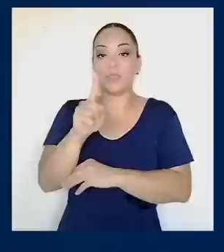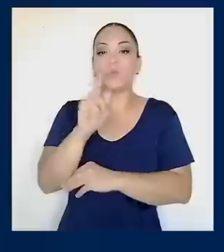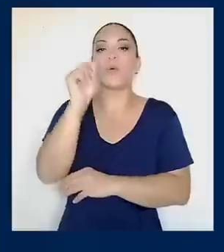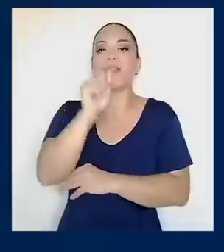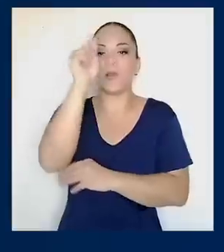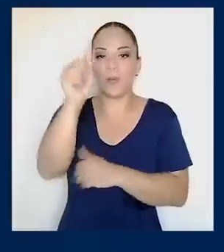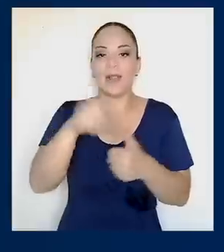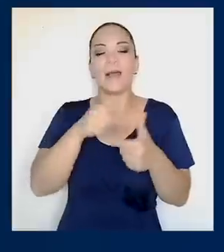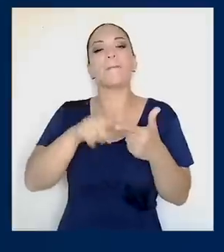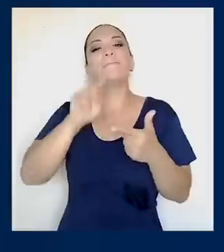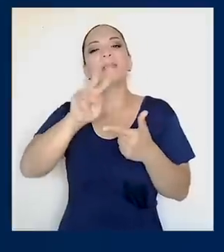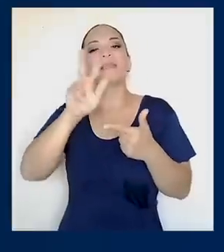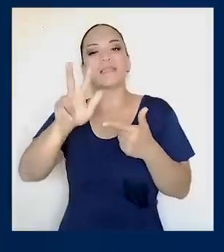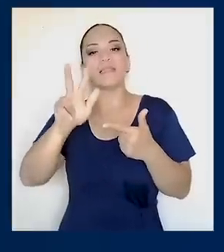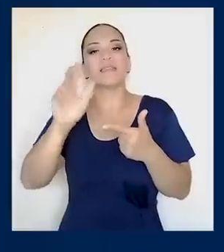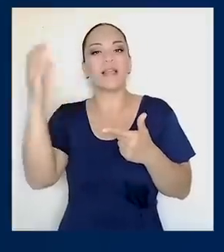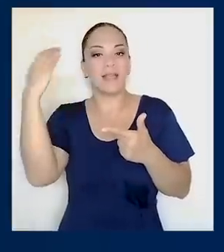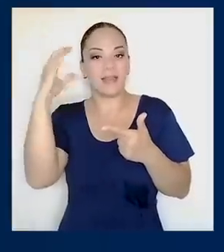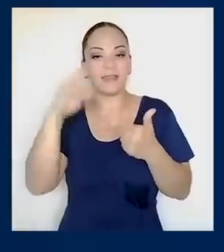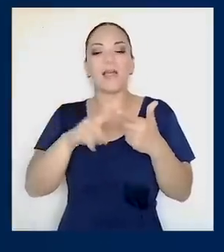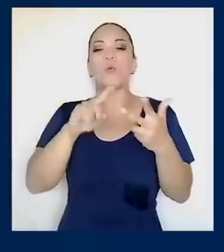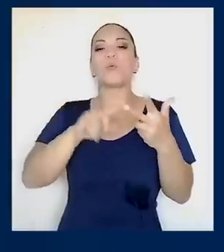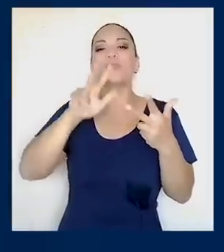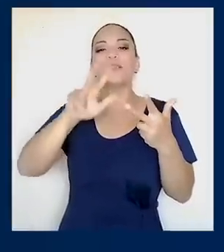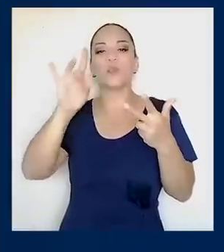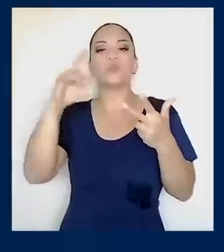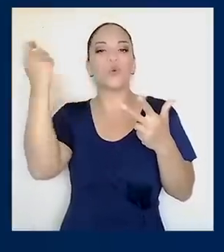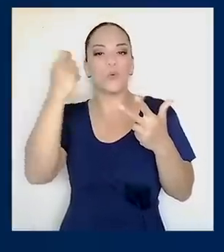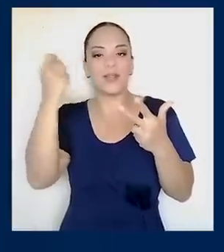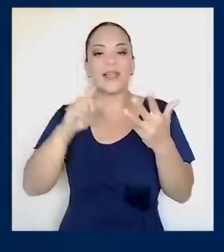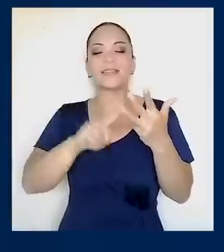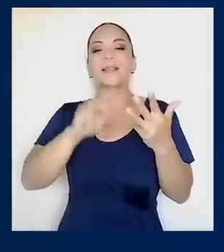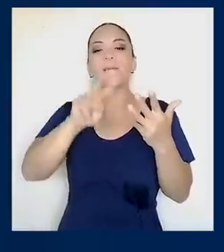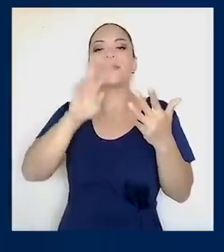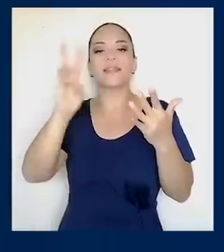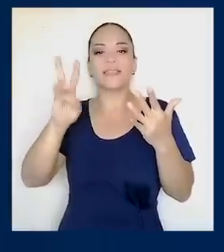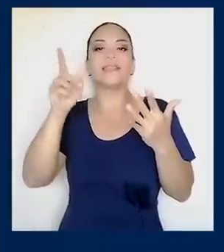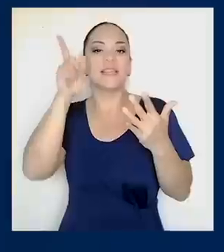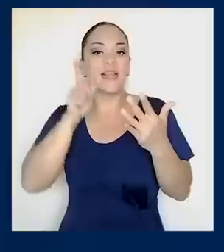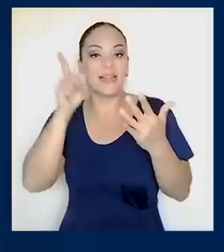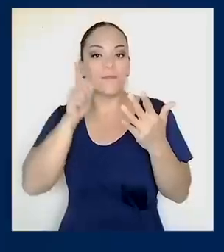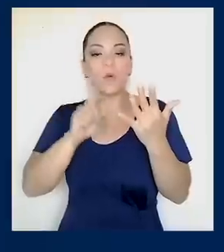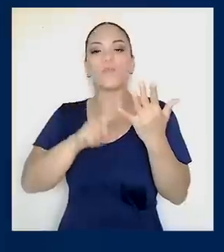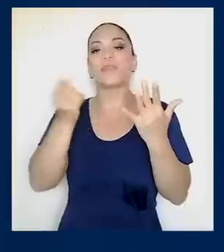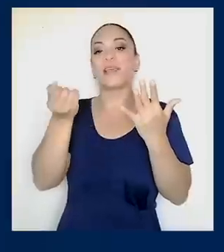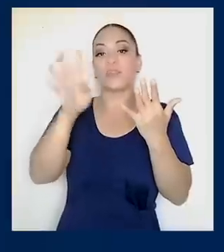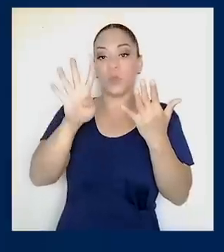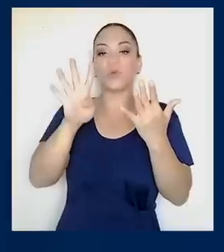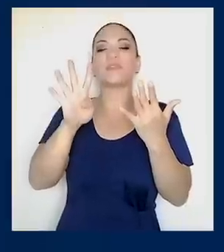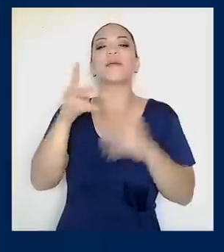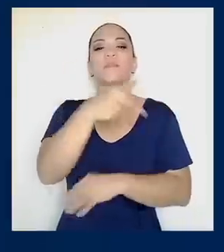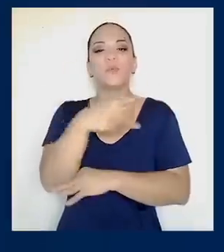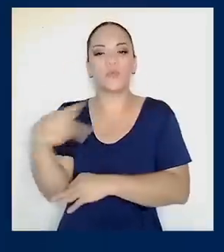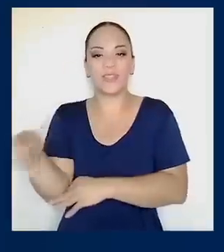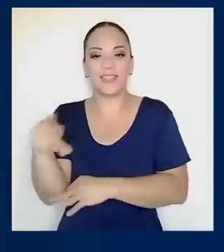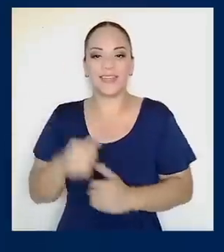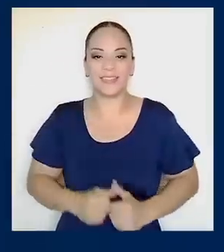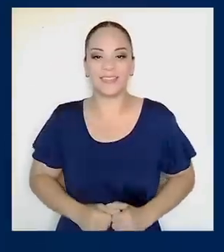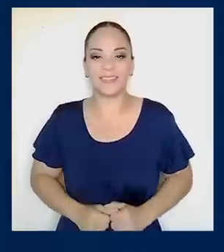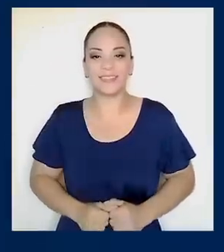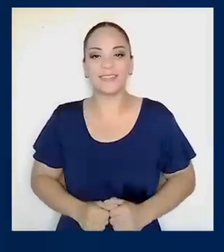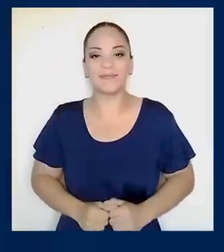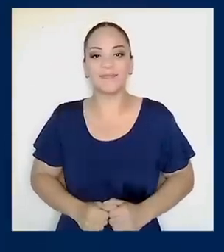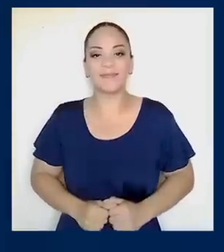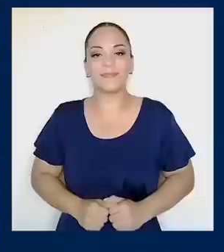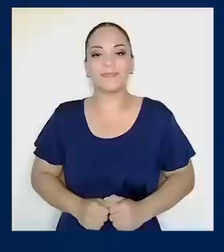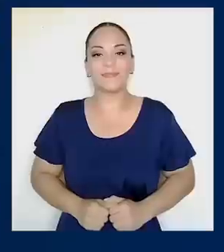21 en Alajuela, 23 en Cartago, 38 en Guanacaste, 26 en Limón y 14 en Punta